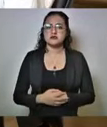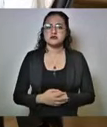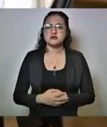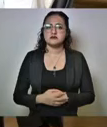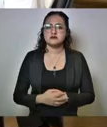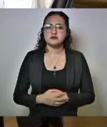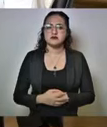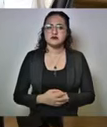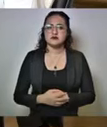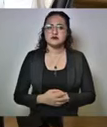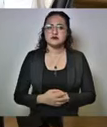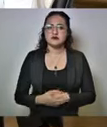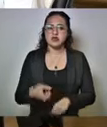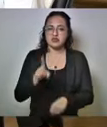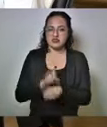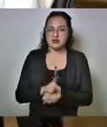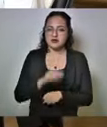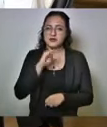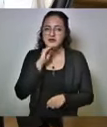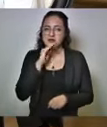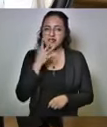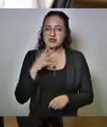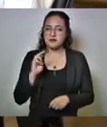del Día de las Madres.